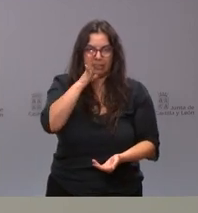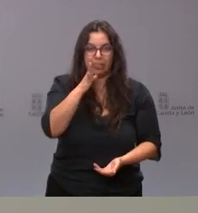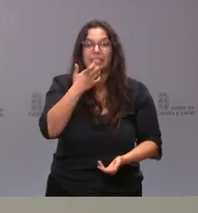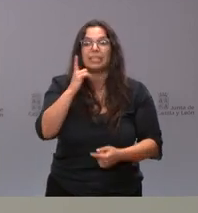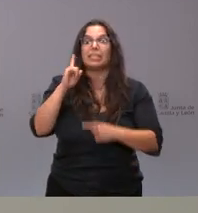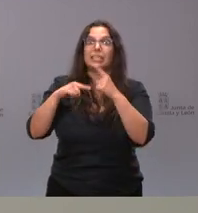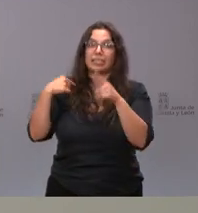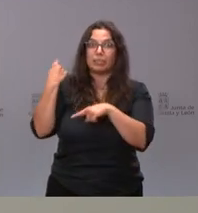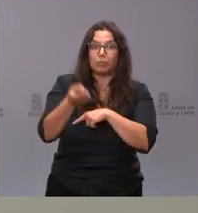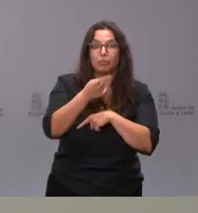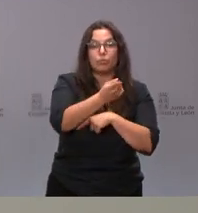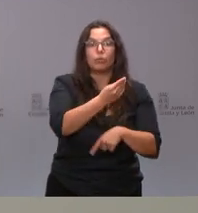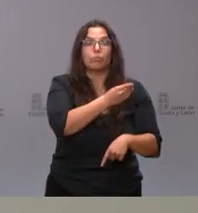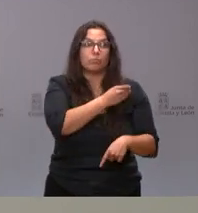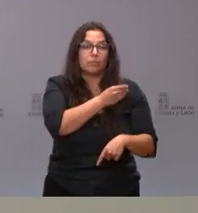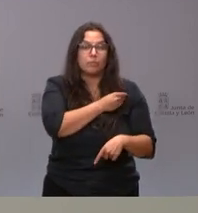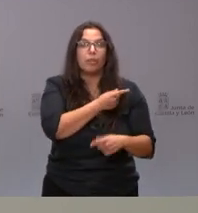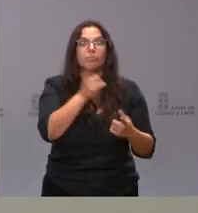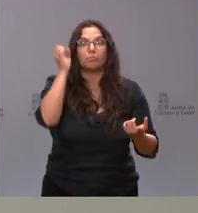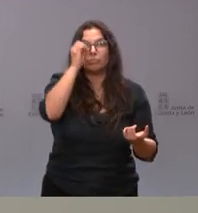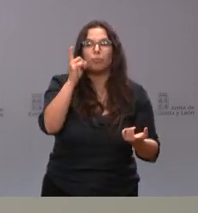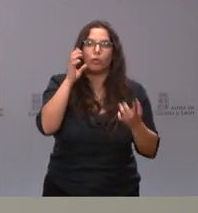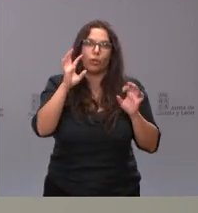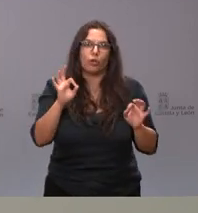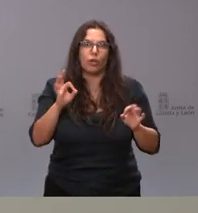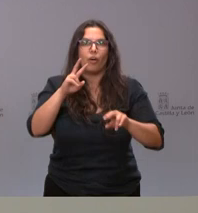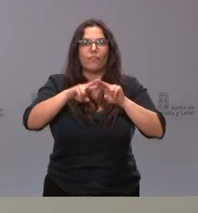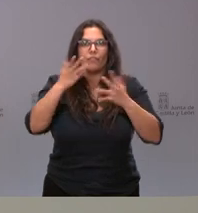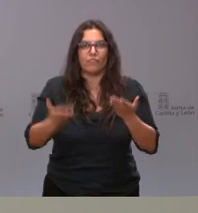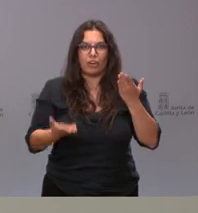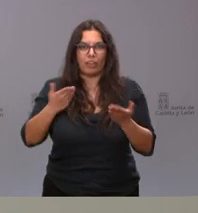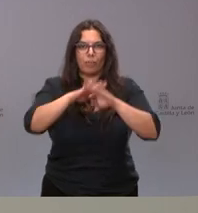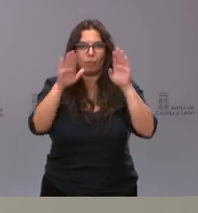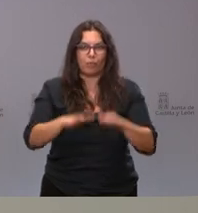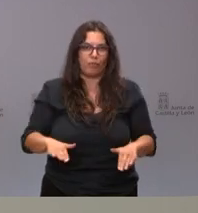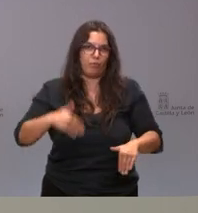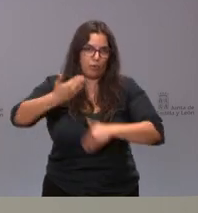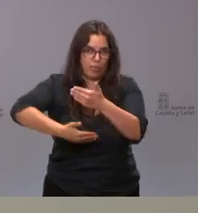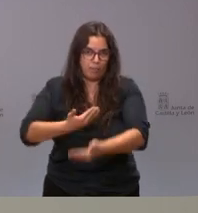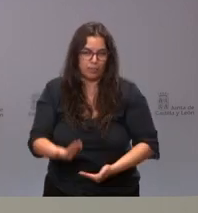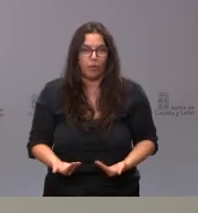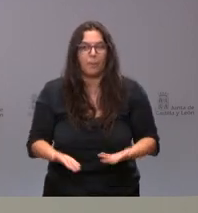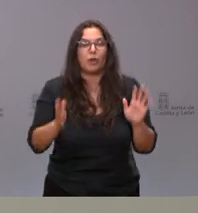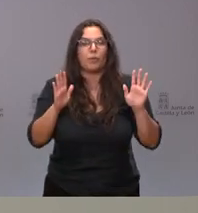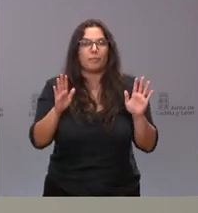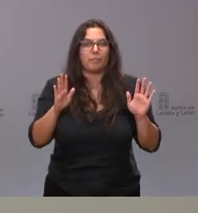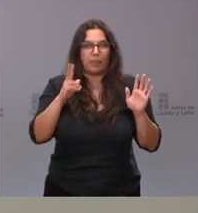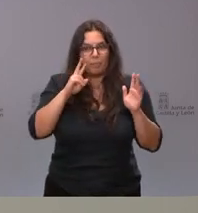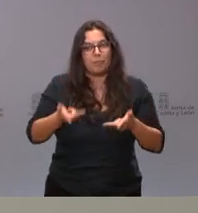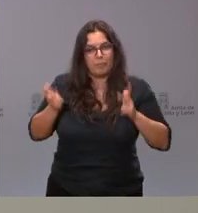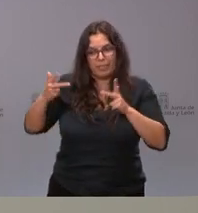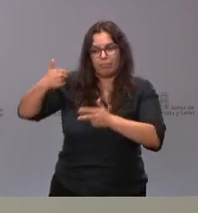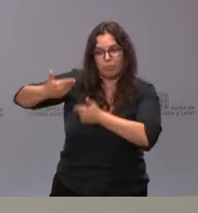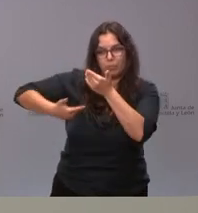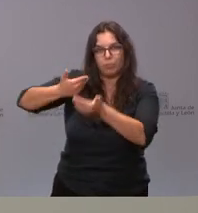hace una pregunta sobre la valoración, pues, lógicamente, analizaríamos la valoración del procedimiento final. Pero vamos a permitir que se desarrolle